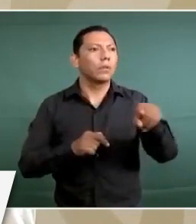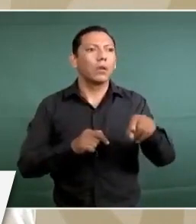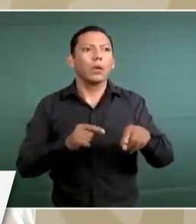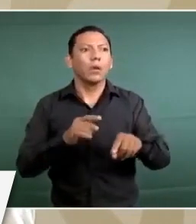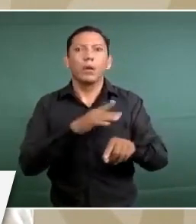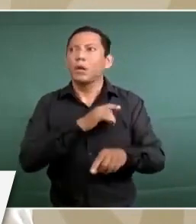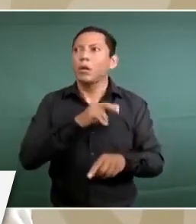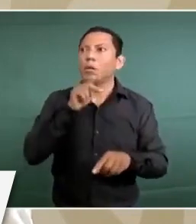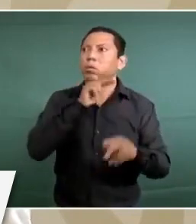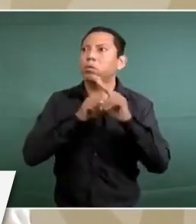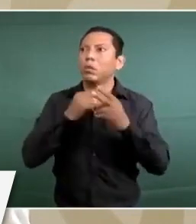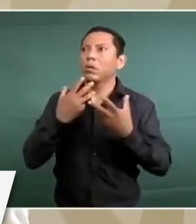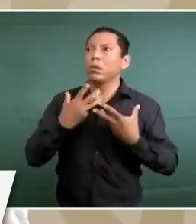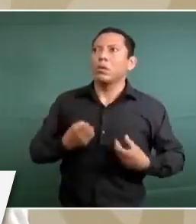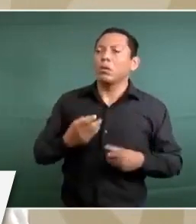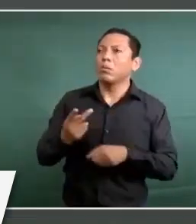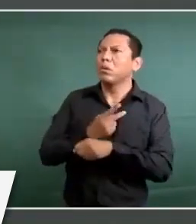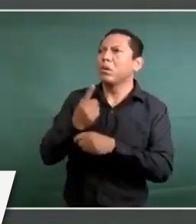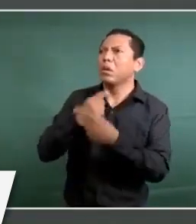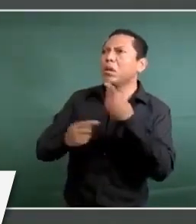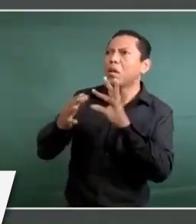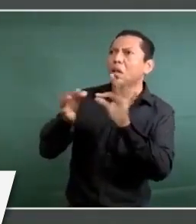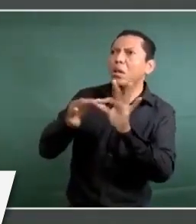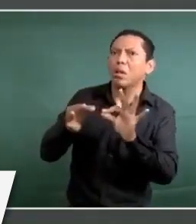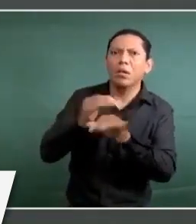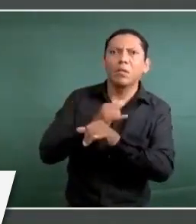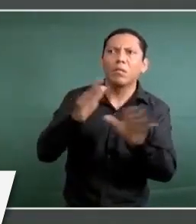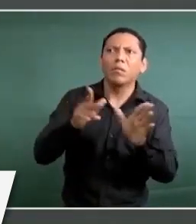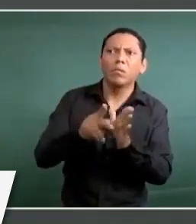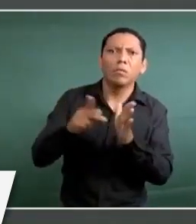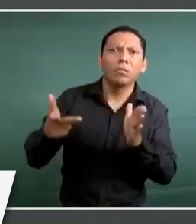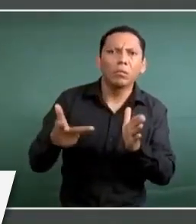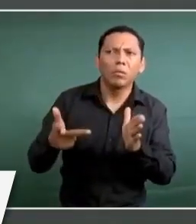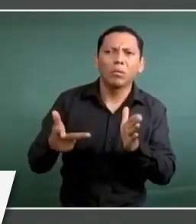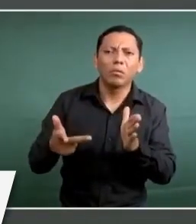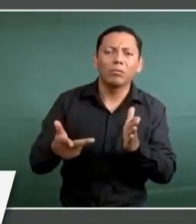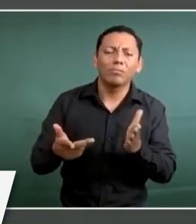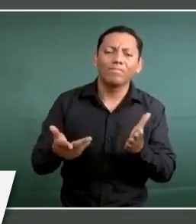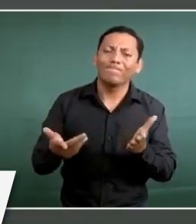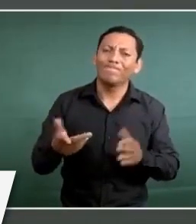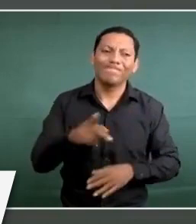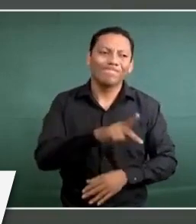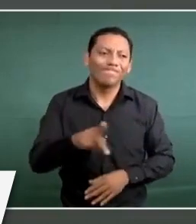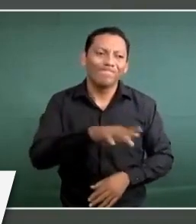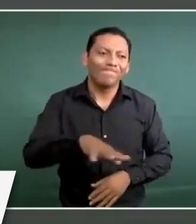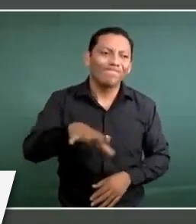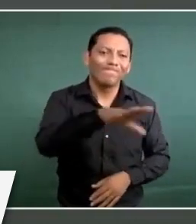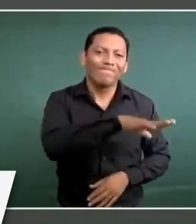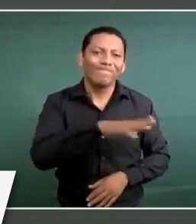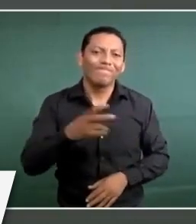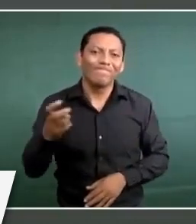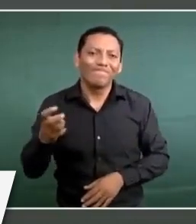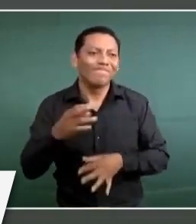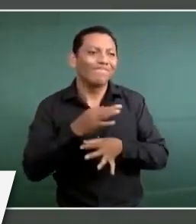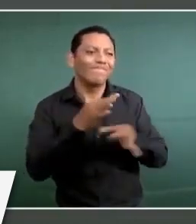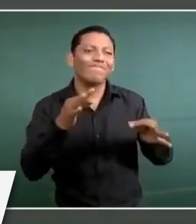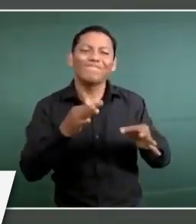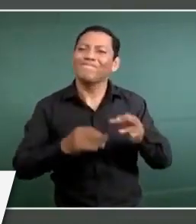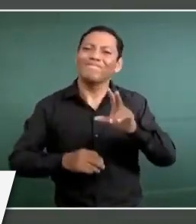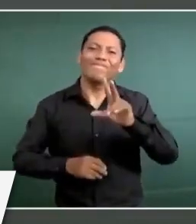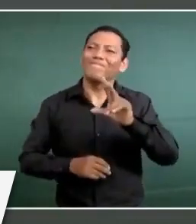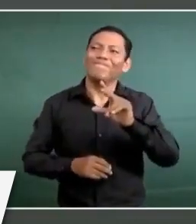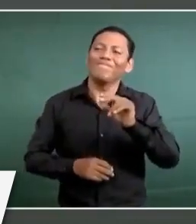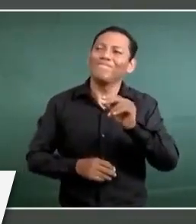y el pueblo no merece ser tratado de esa forma.